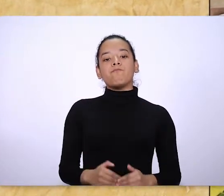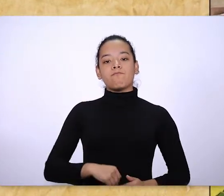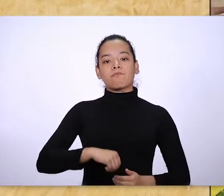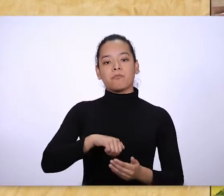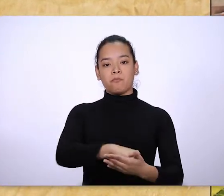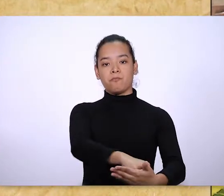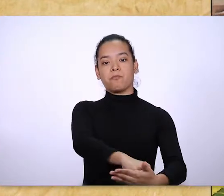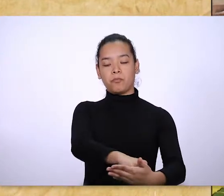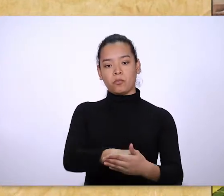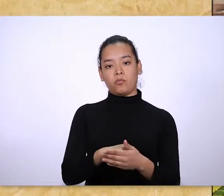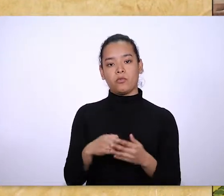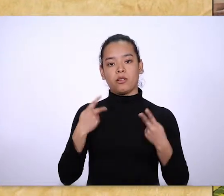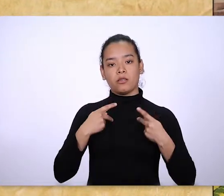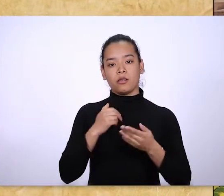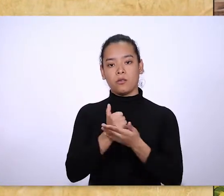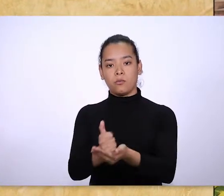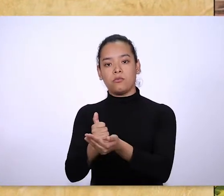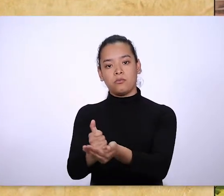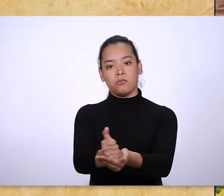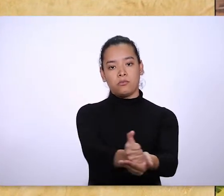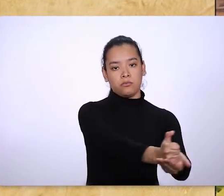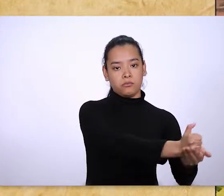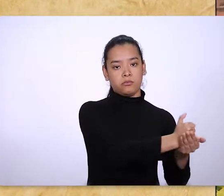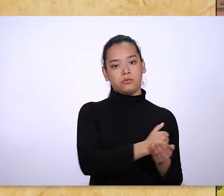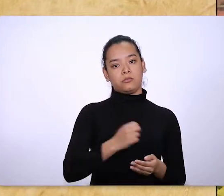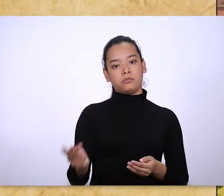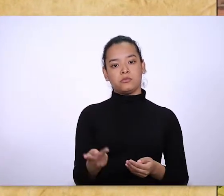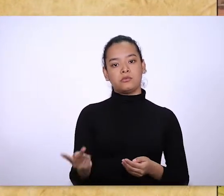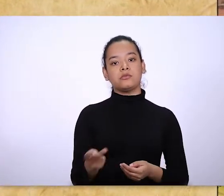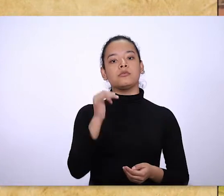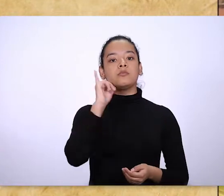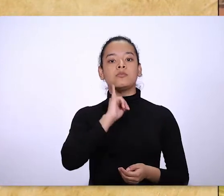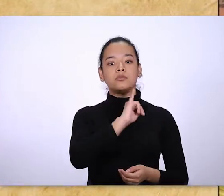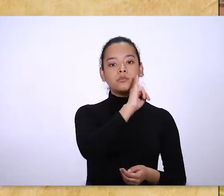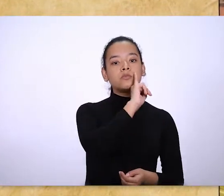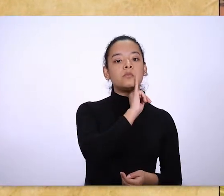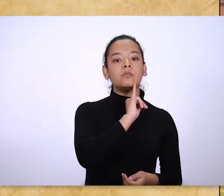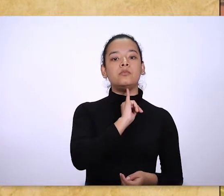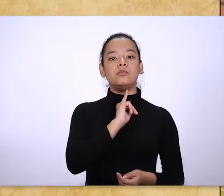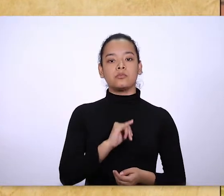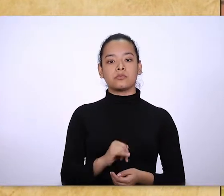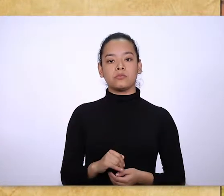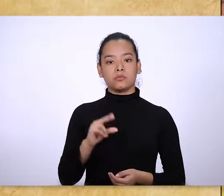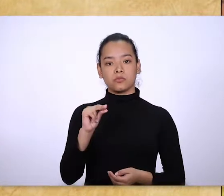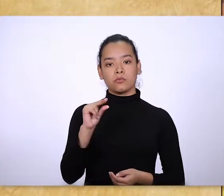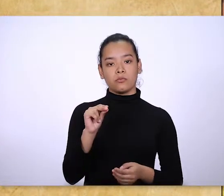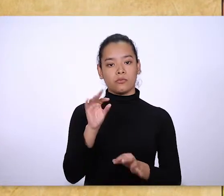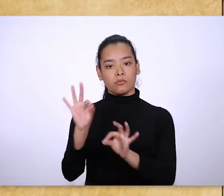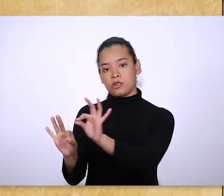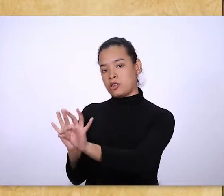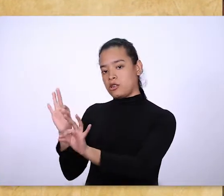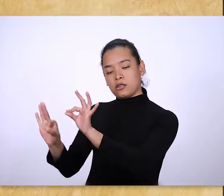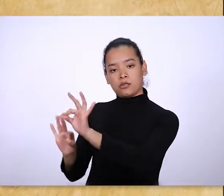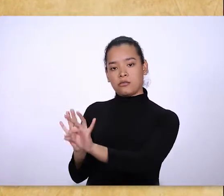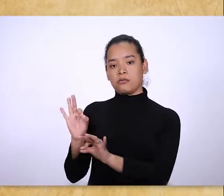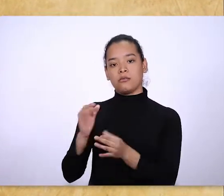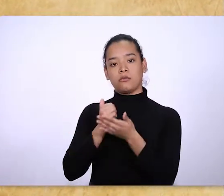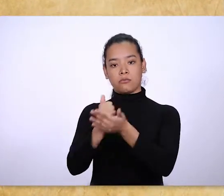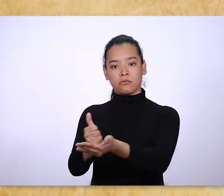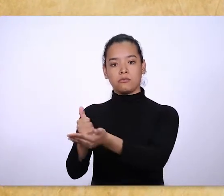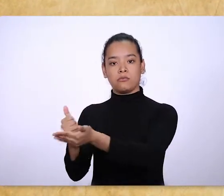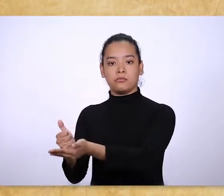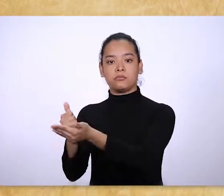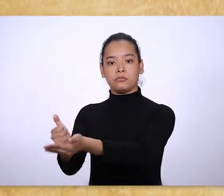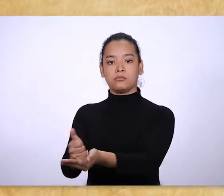hambrientos, y despidió a los ricos con las manos vacías. Ayudó al pueblo de Israel, su siervo,